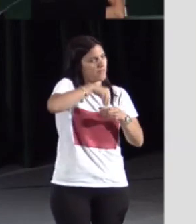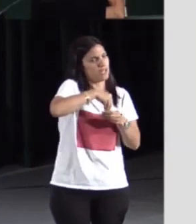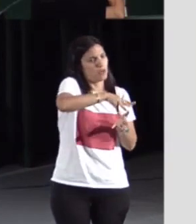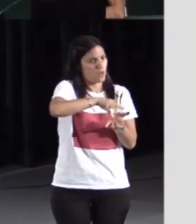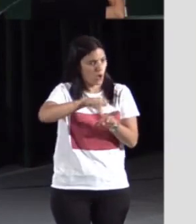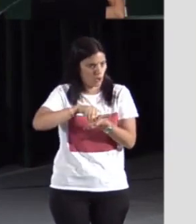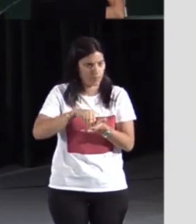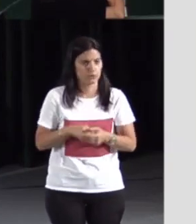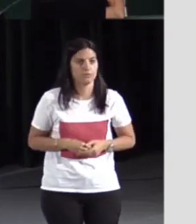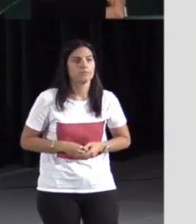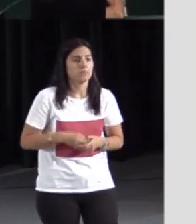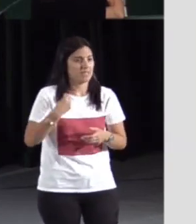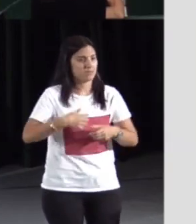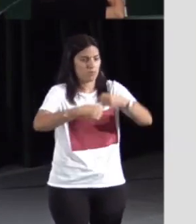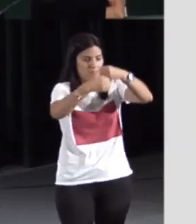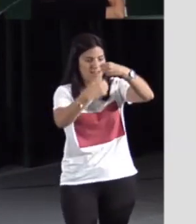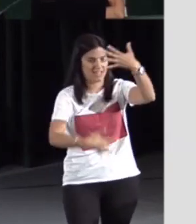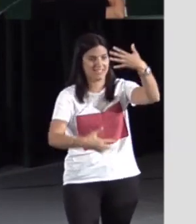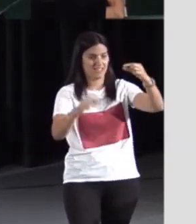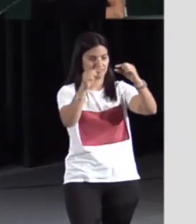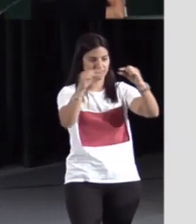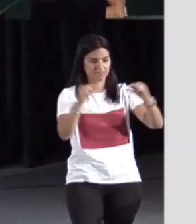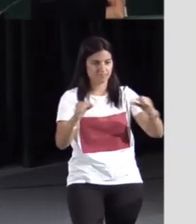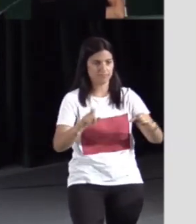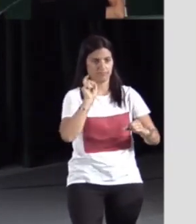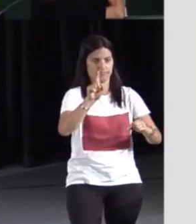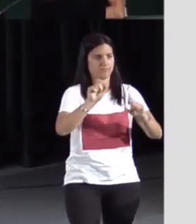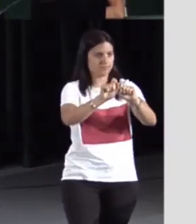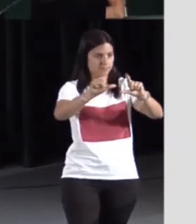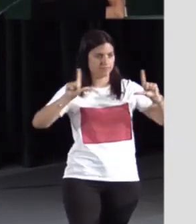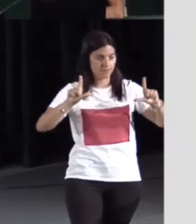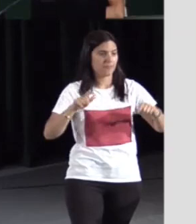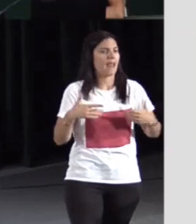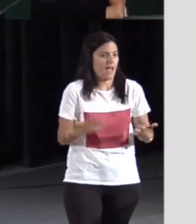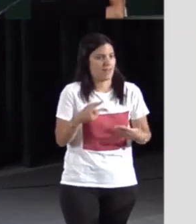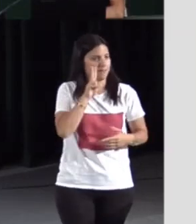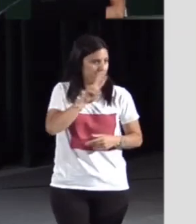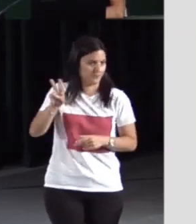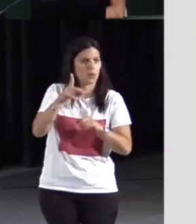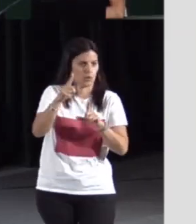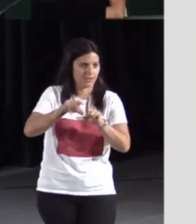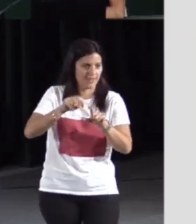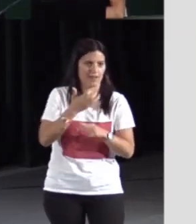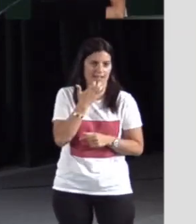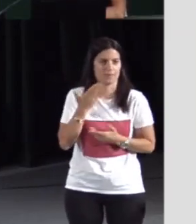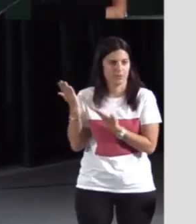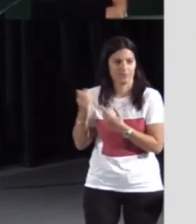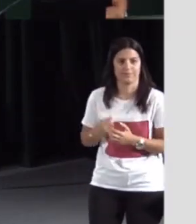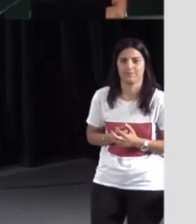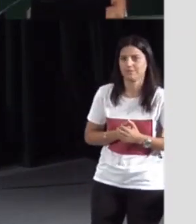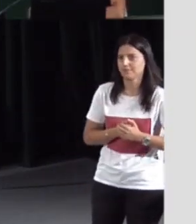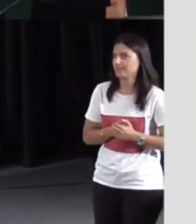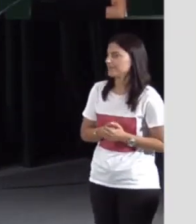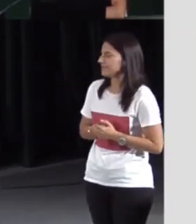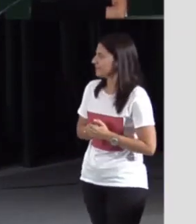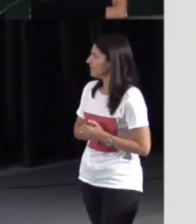de los casos en los que aparece esta glosa dentro del corpus. Ahora vamos a ver un vídeo en